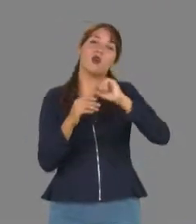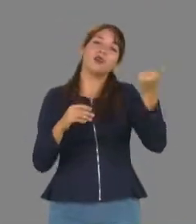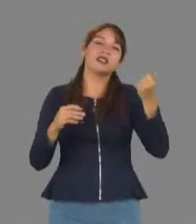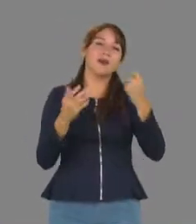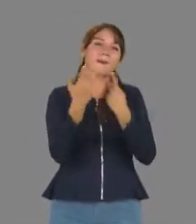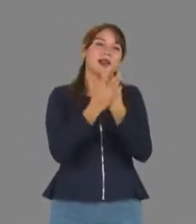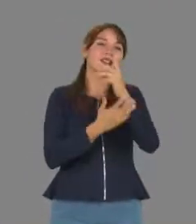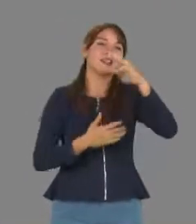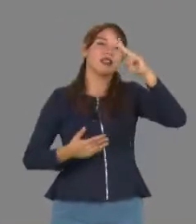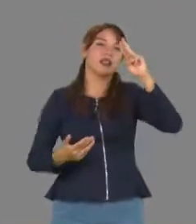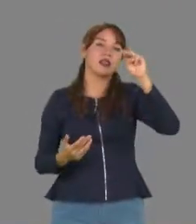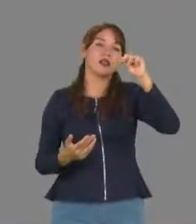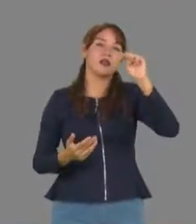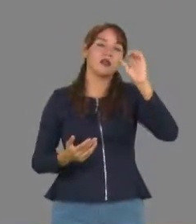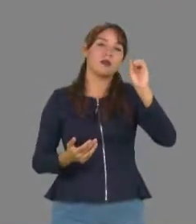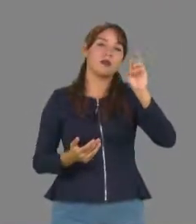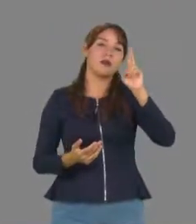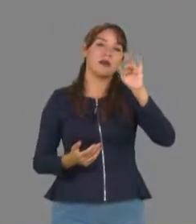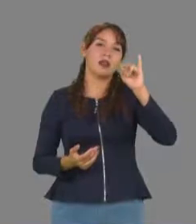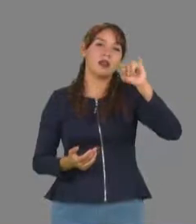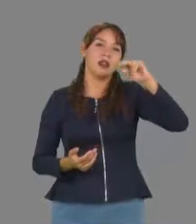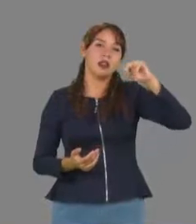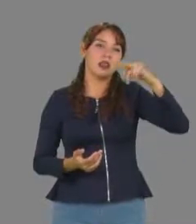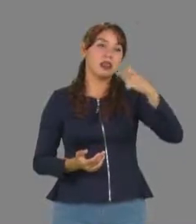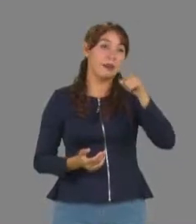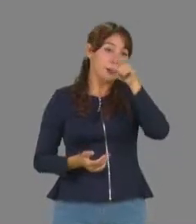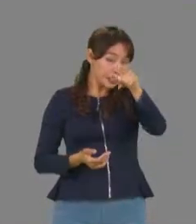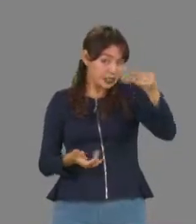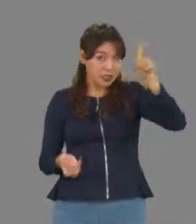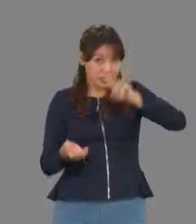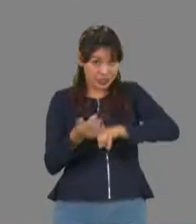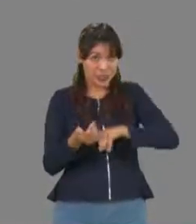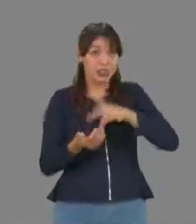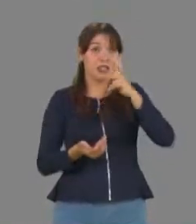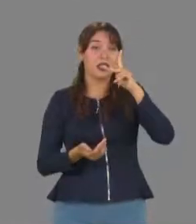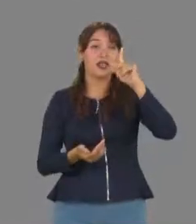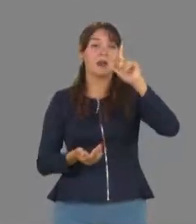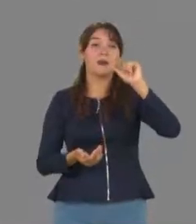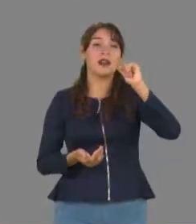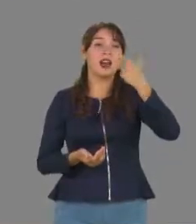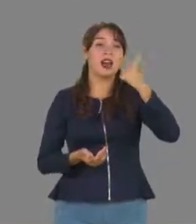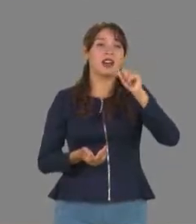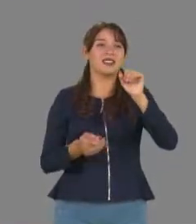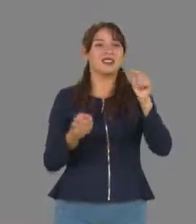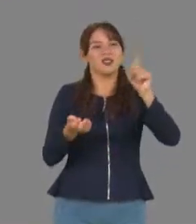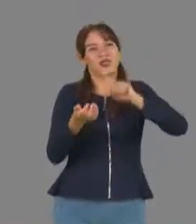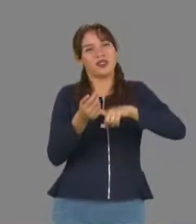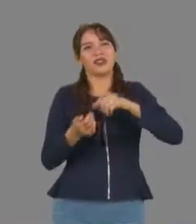porque estas plantas tienen unas plagas, tienen ácaros. Los ácaros, al igual que otros